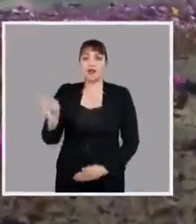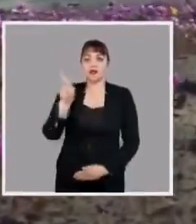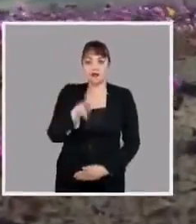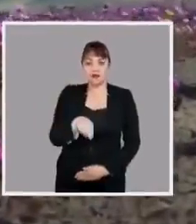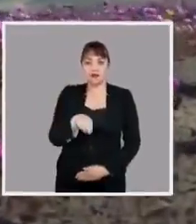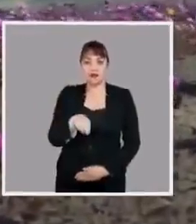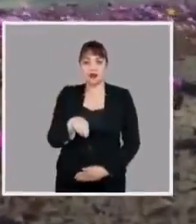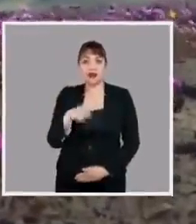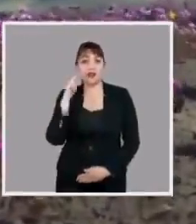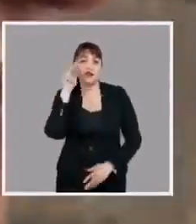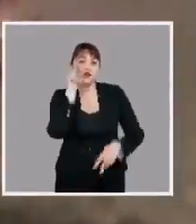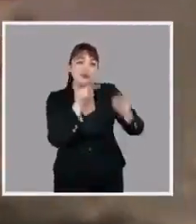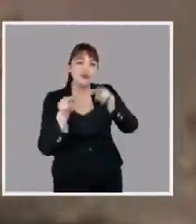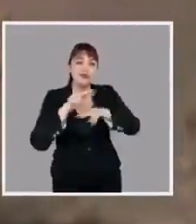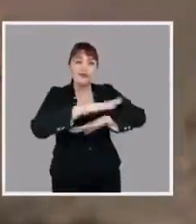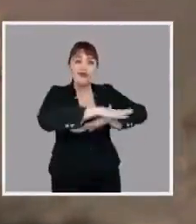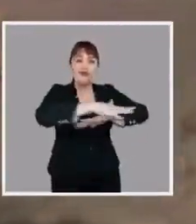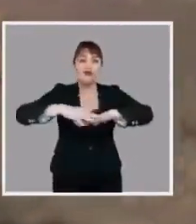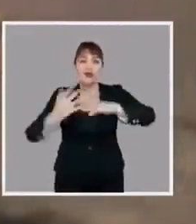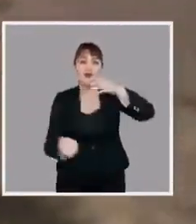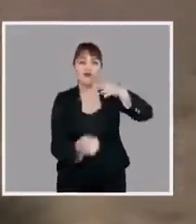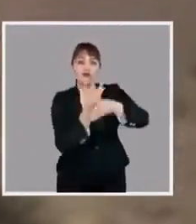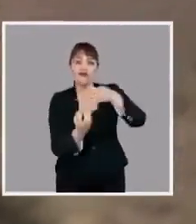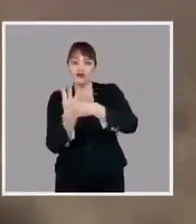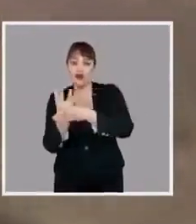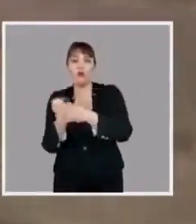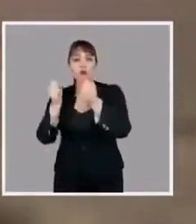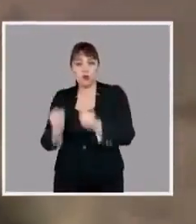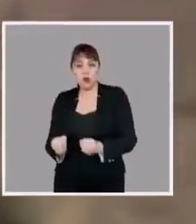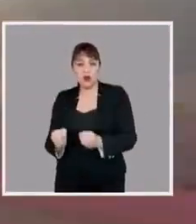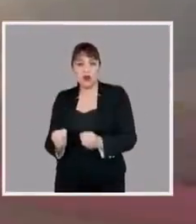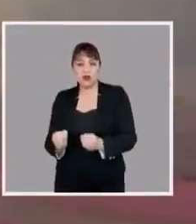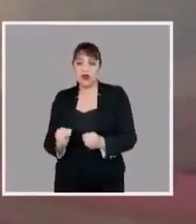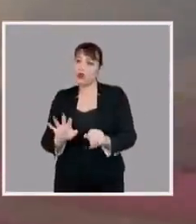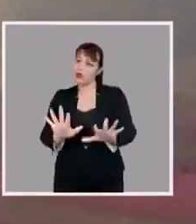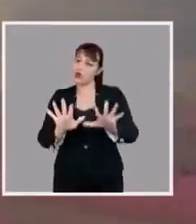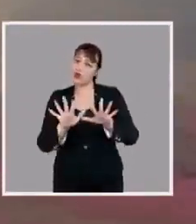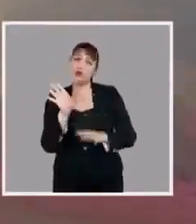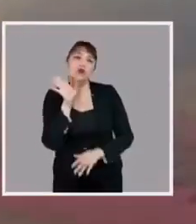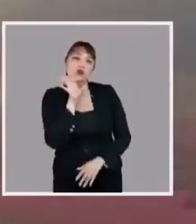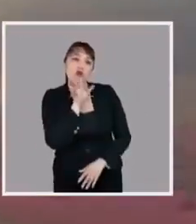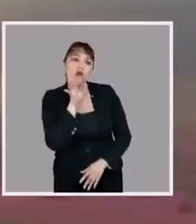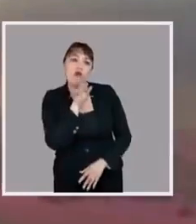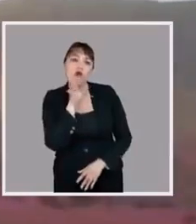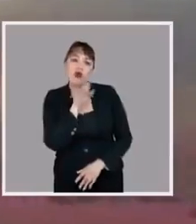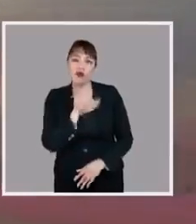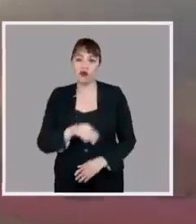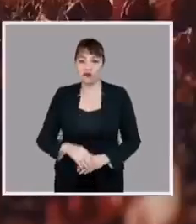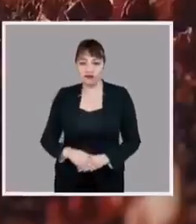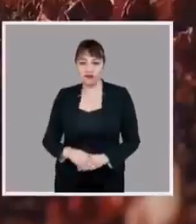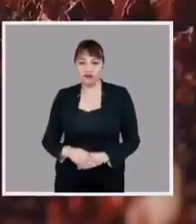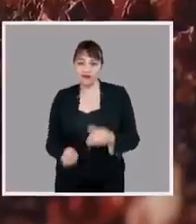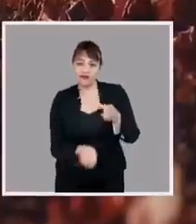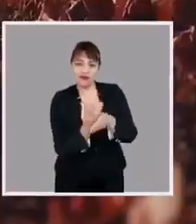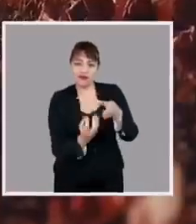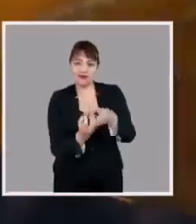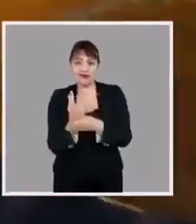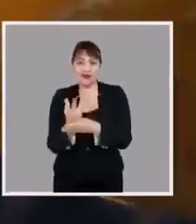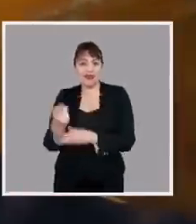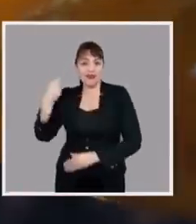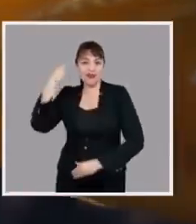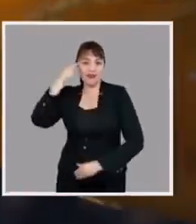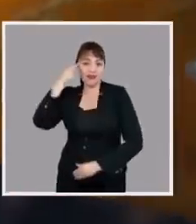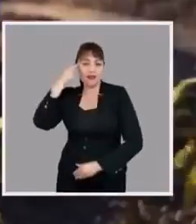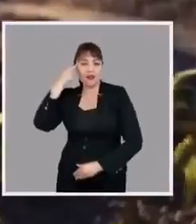para que el paisaje árido se transforme en un espectáculo sorprendente y colorido donde florezcan las ideas,